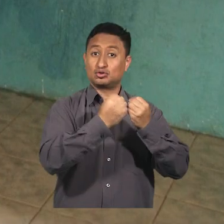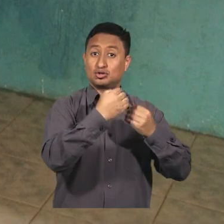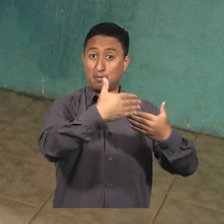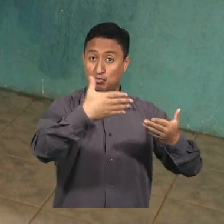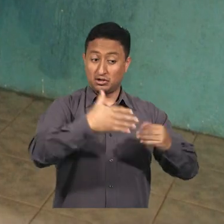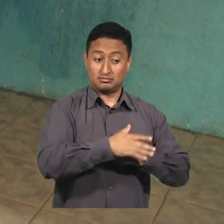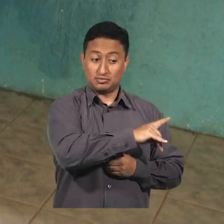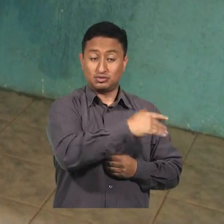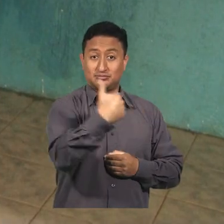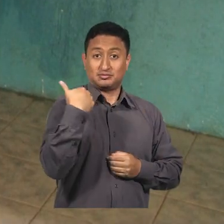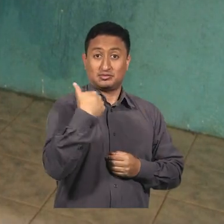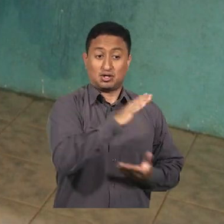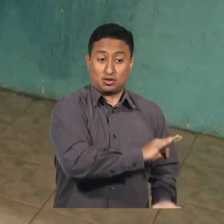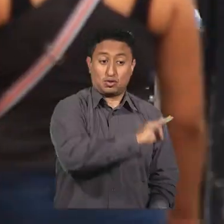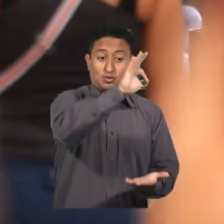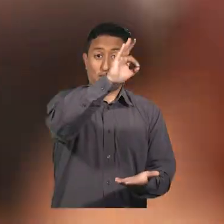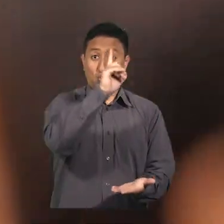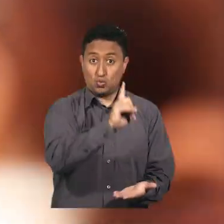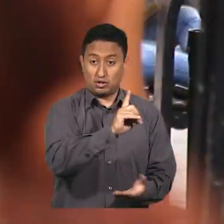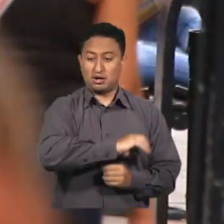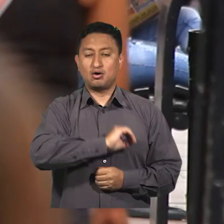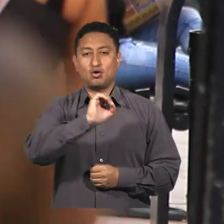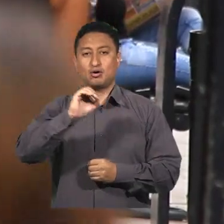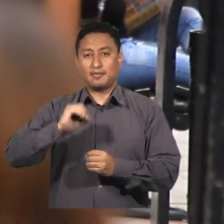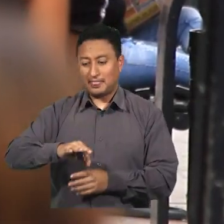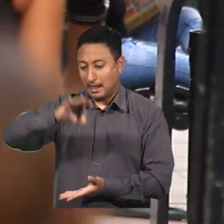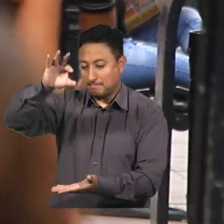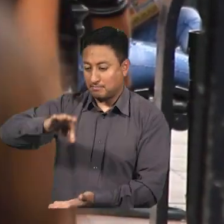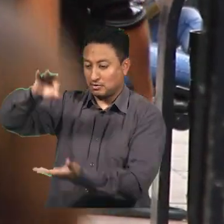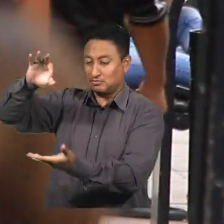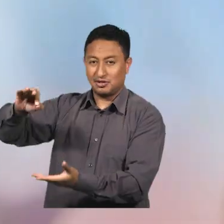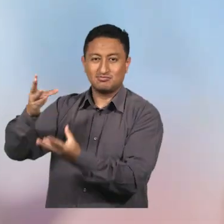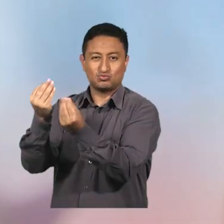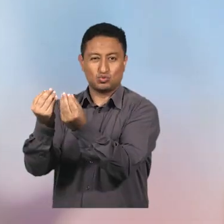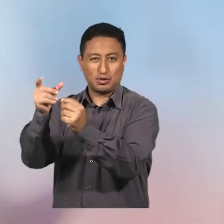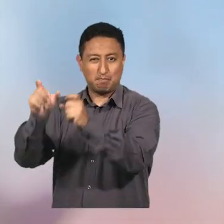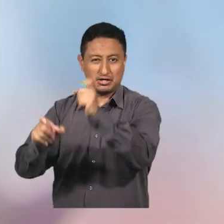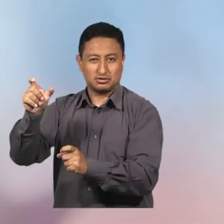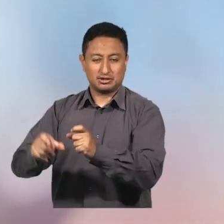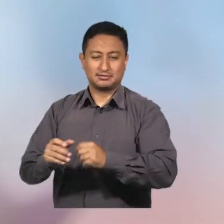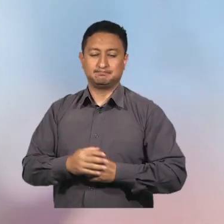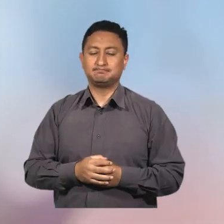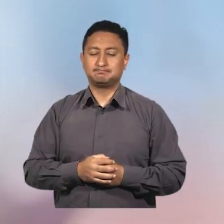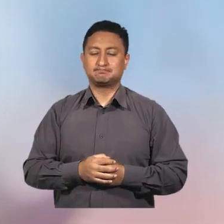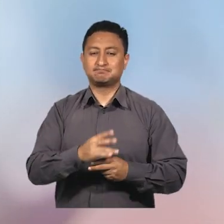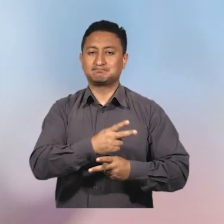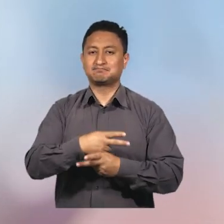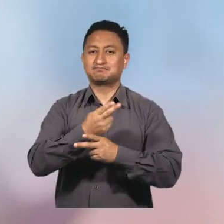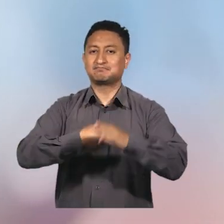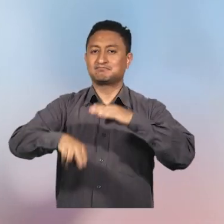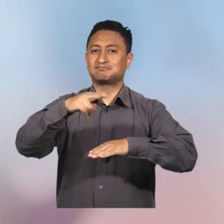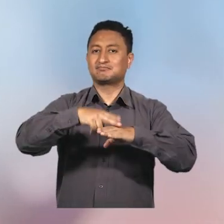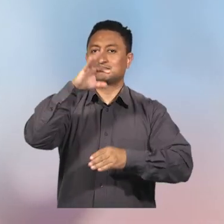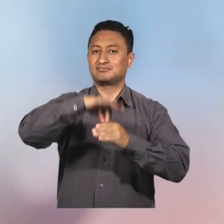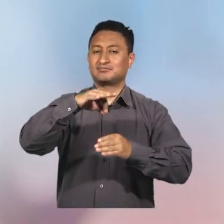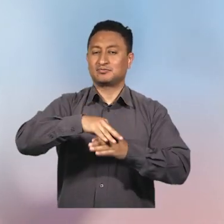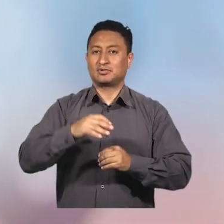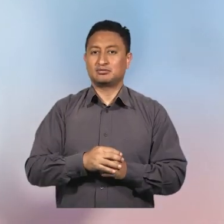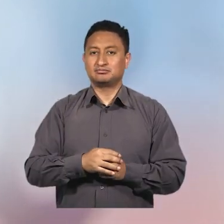que presenten candidaturas unipersonales y pluripersonales. Consejo Nacional Electoral.